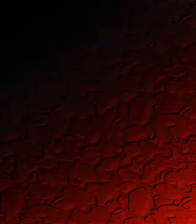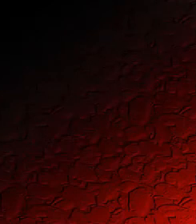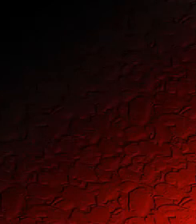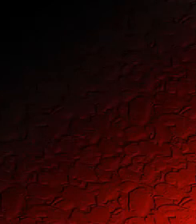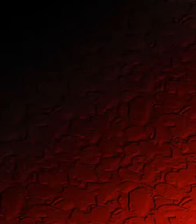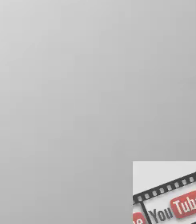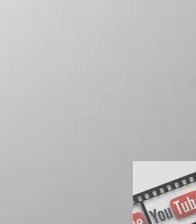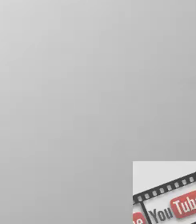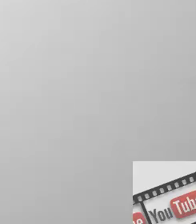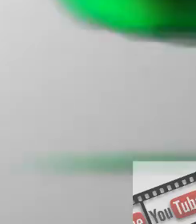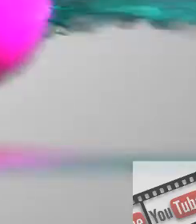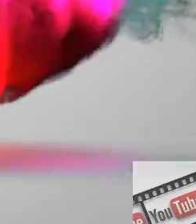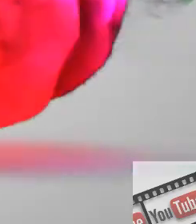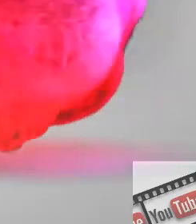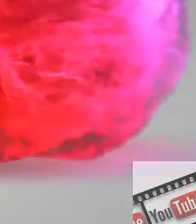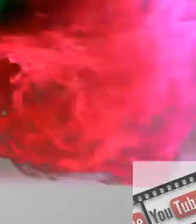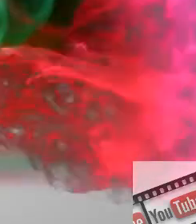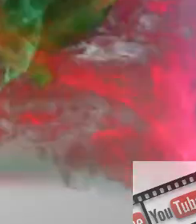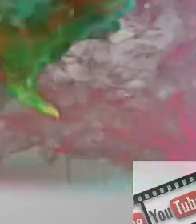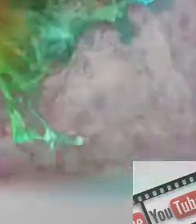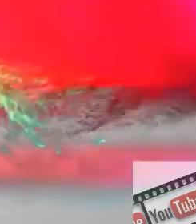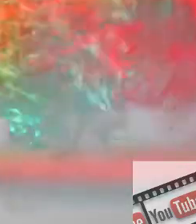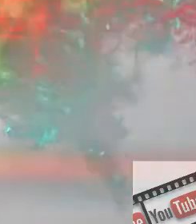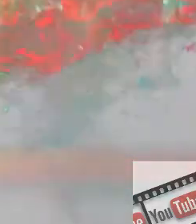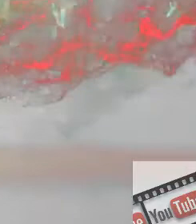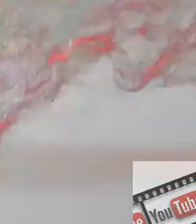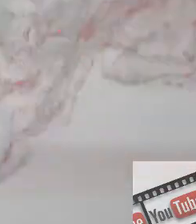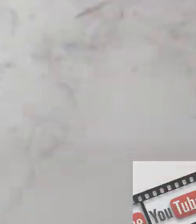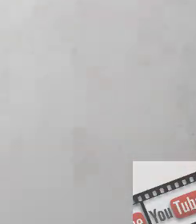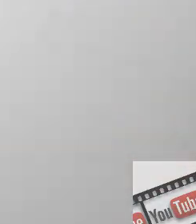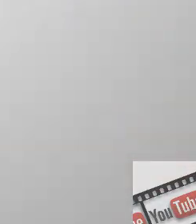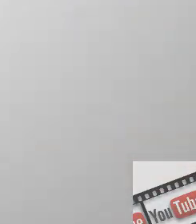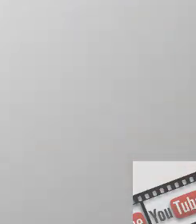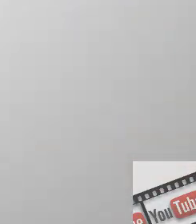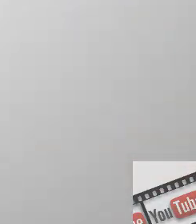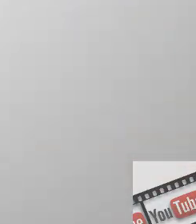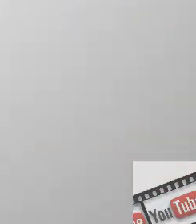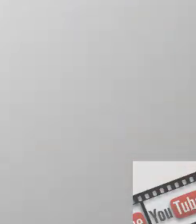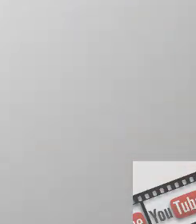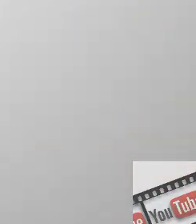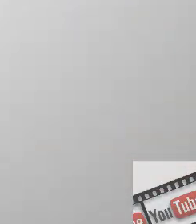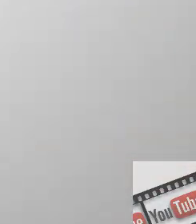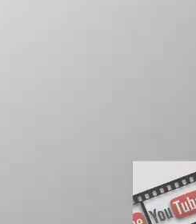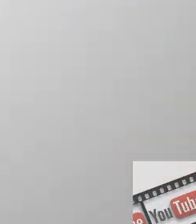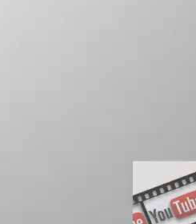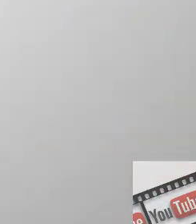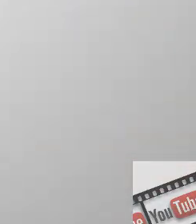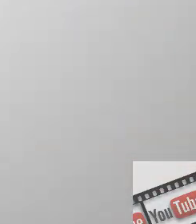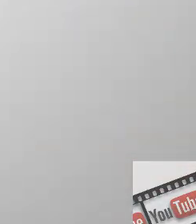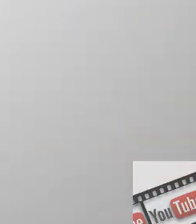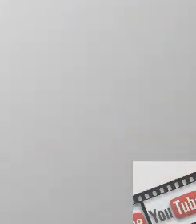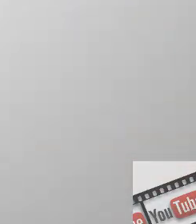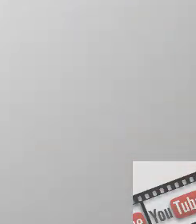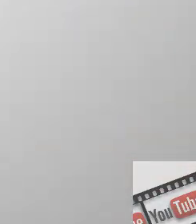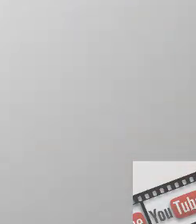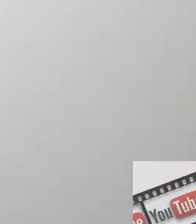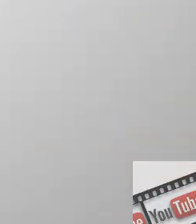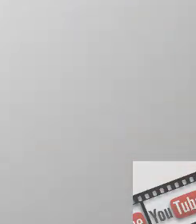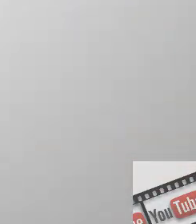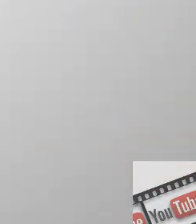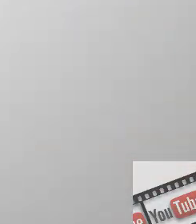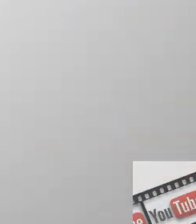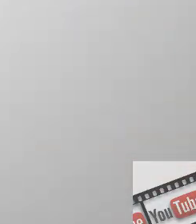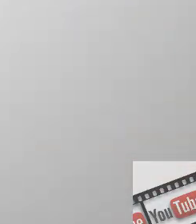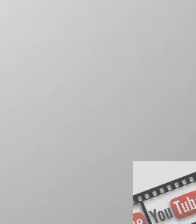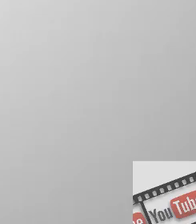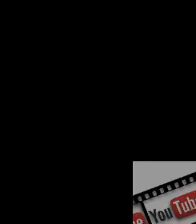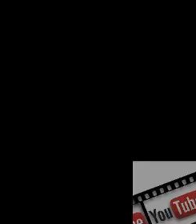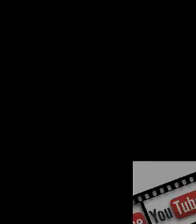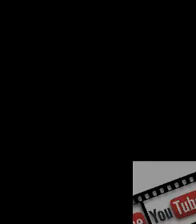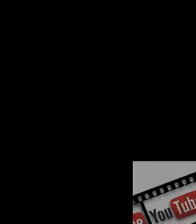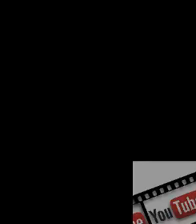Builla